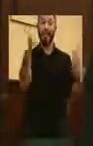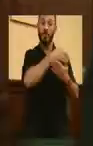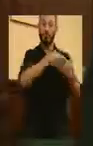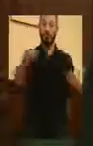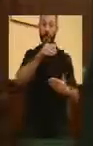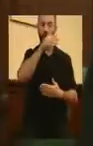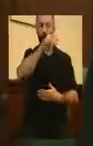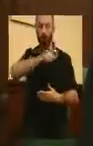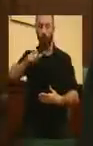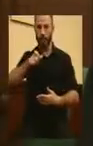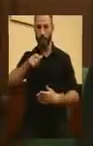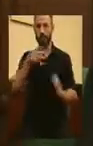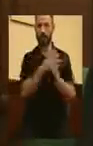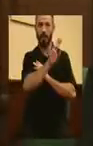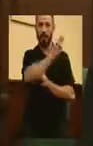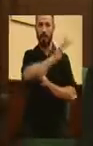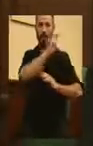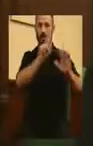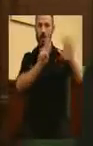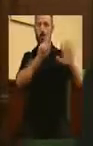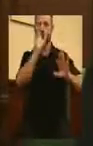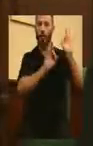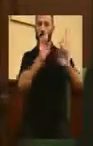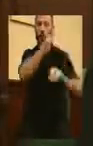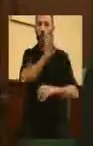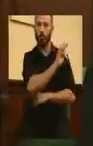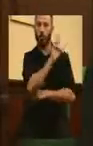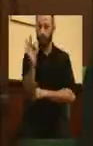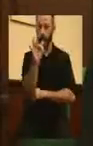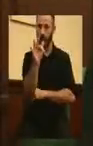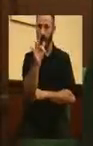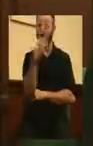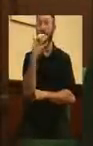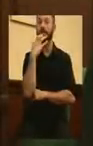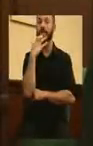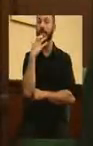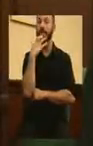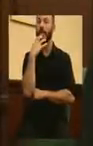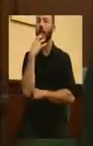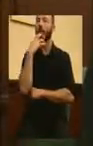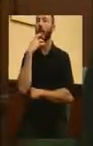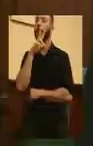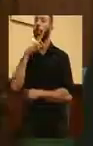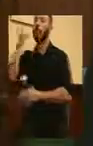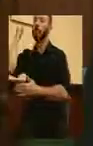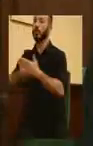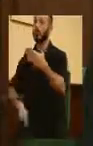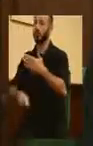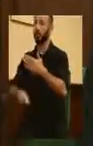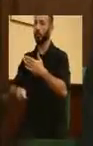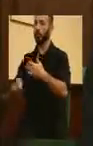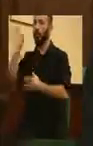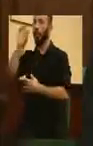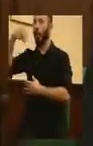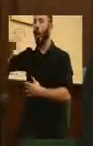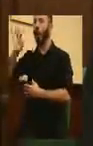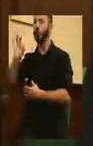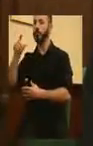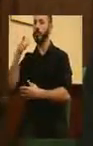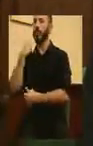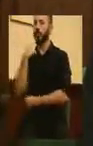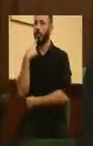representa un 37% del total. Sin embargo, si se tiene en cuenta los valores más estrictos recomendados por la Organización Mundial de la Salud,